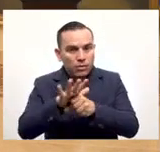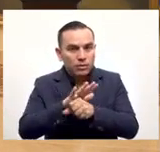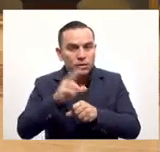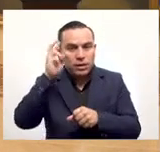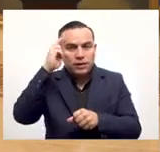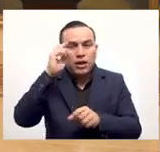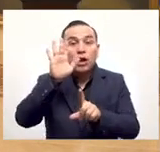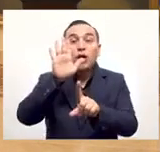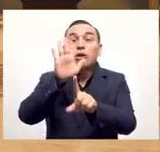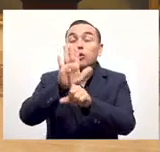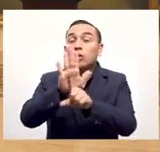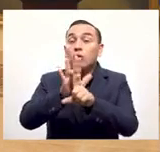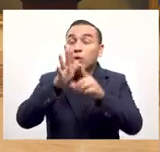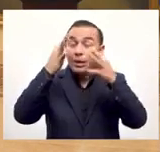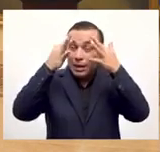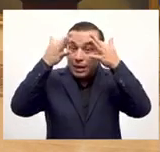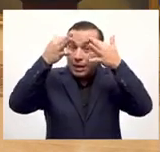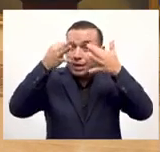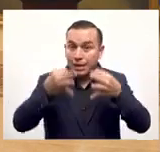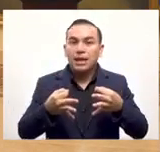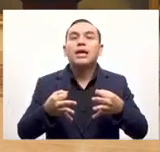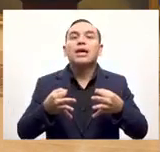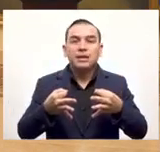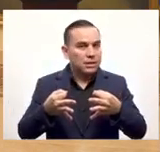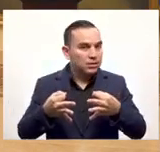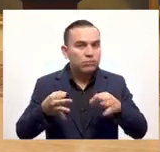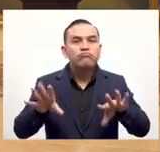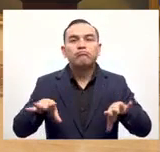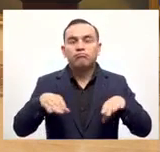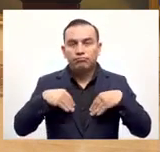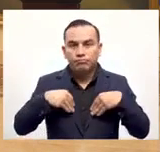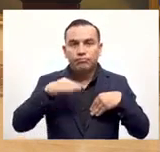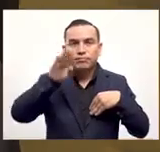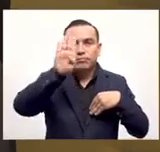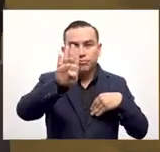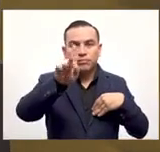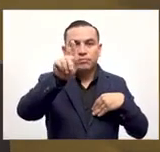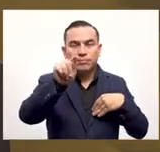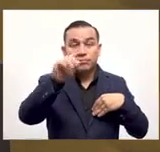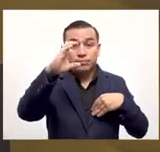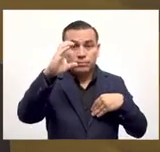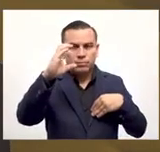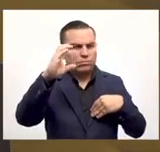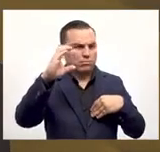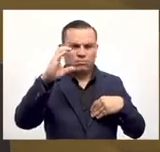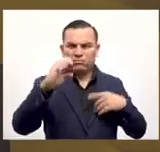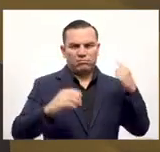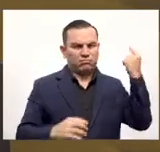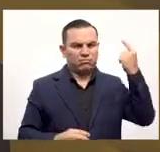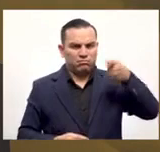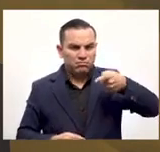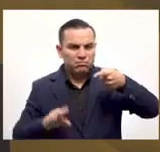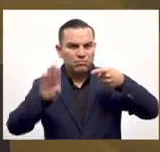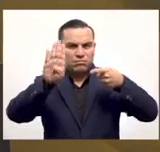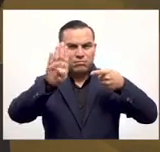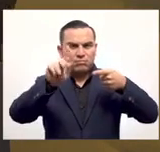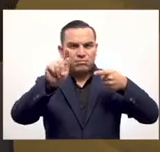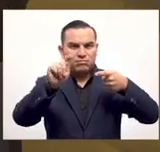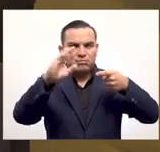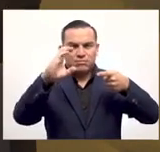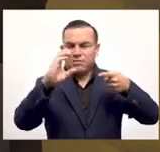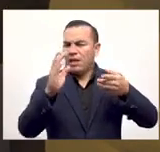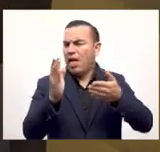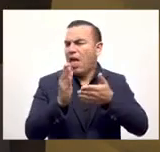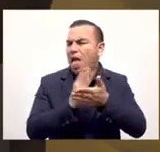Ahora, de nuevo, es opcional para recibir o no recibir Bitcoins. No es que las personas más vulnerables están obligadas a recibir Bitcoins. No,